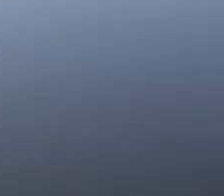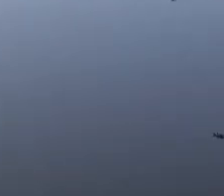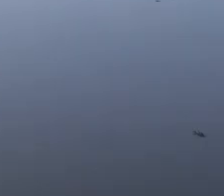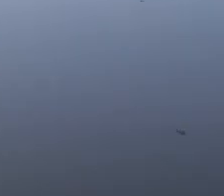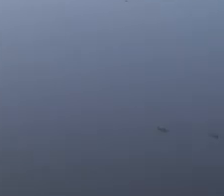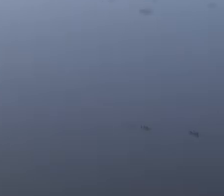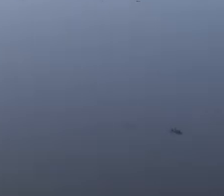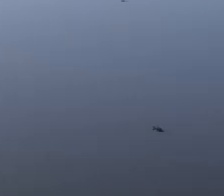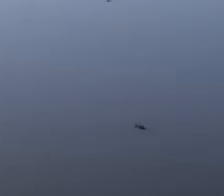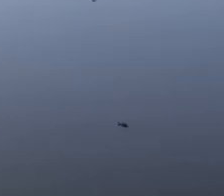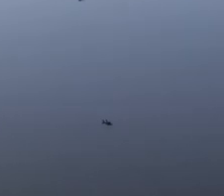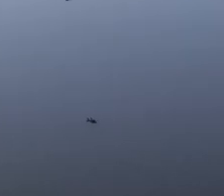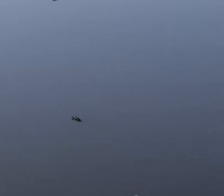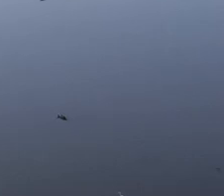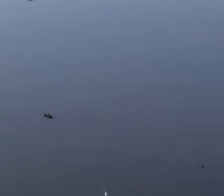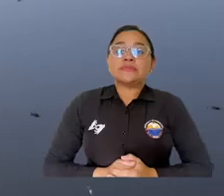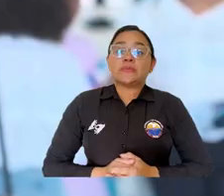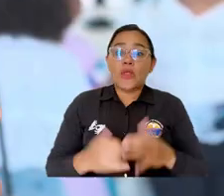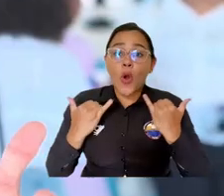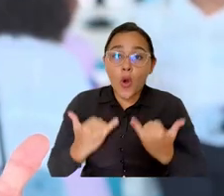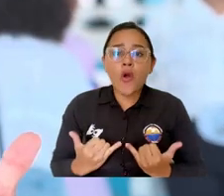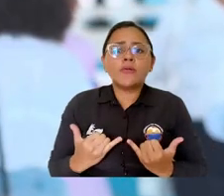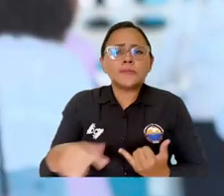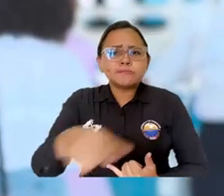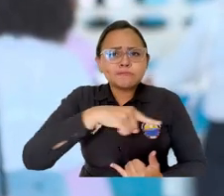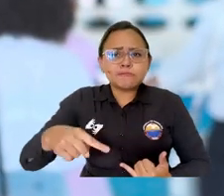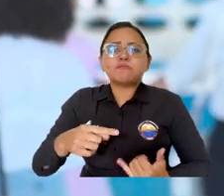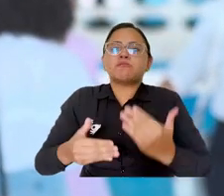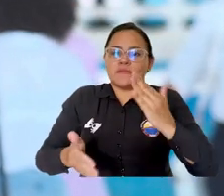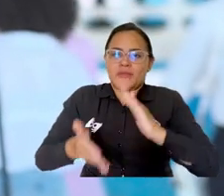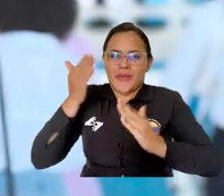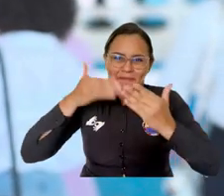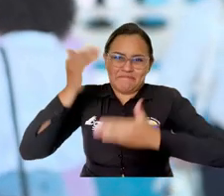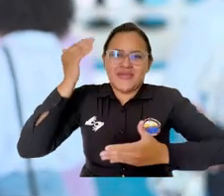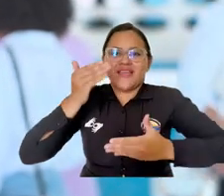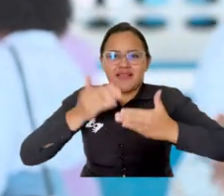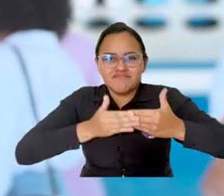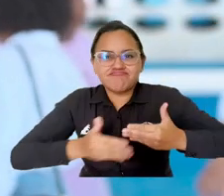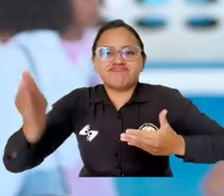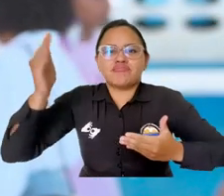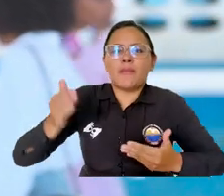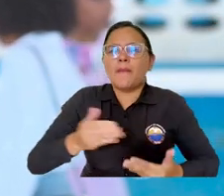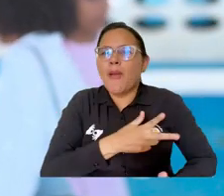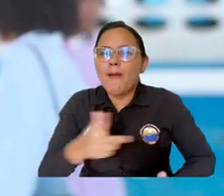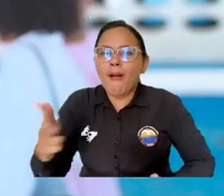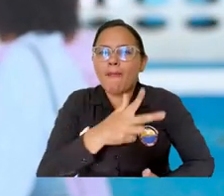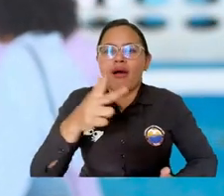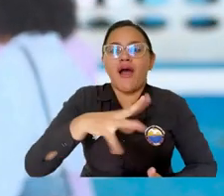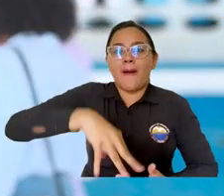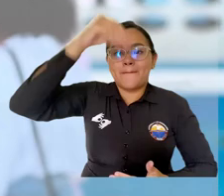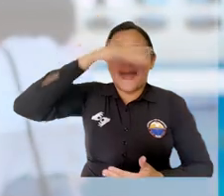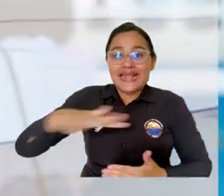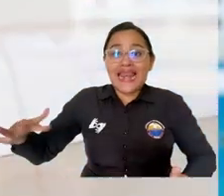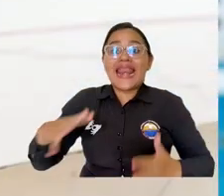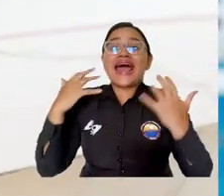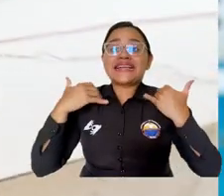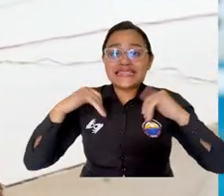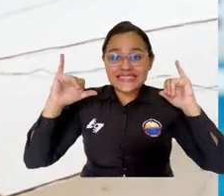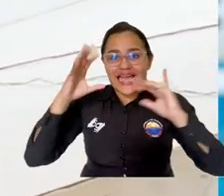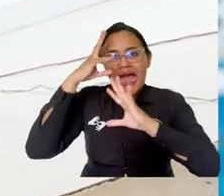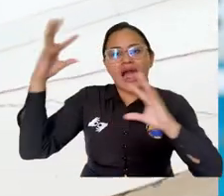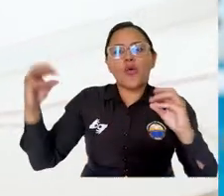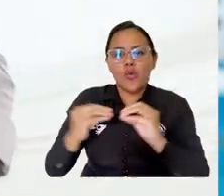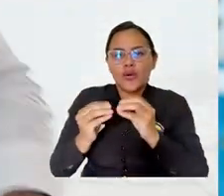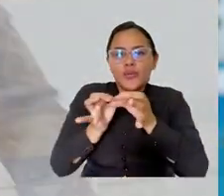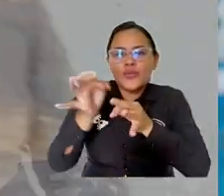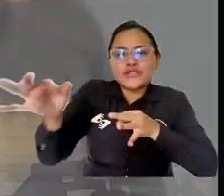Música Estamos hoy aquí iniciando este recorrido por el Magdalena, acabamos de firmar el convenio específico con el